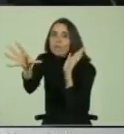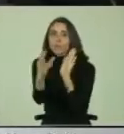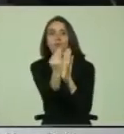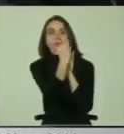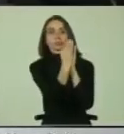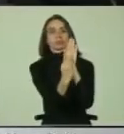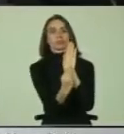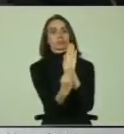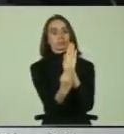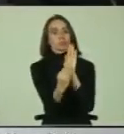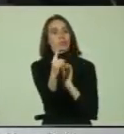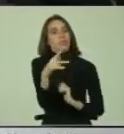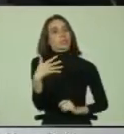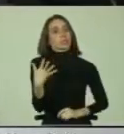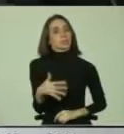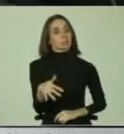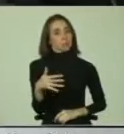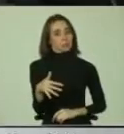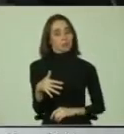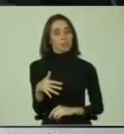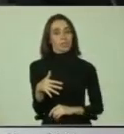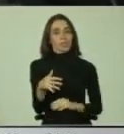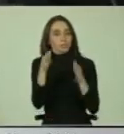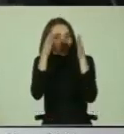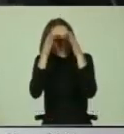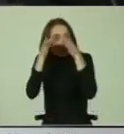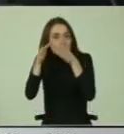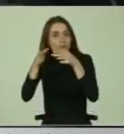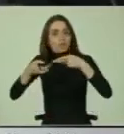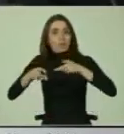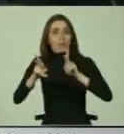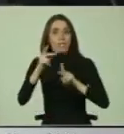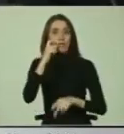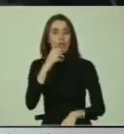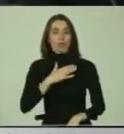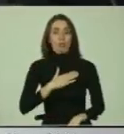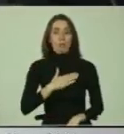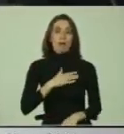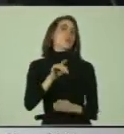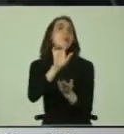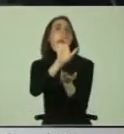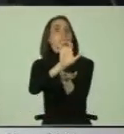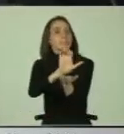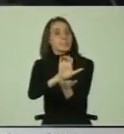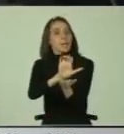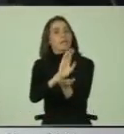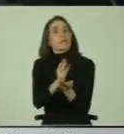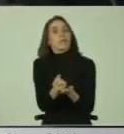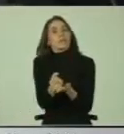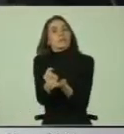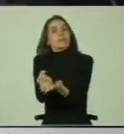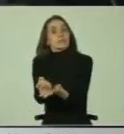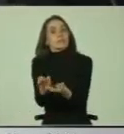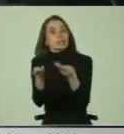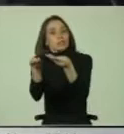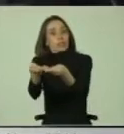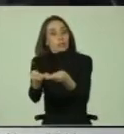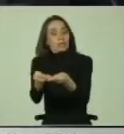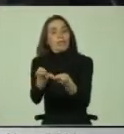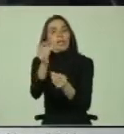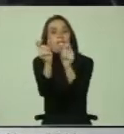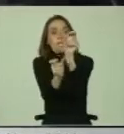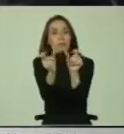Es importante destacar que, desde el enfoque de derechos humanos, el Estado debe contribuir al fortalecimiento de la